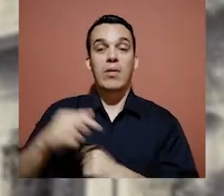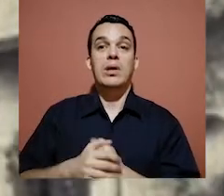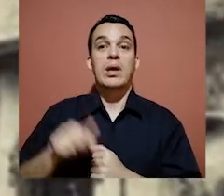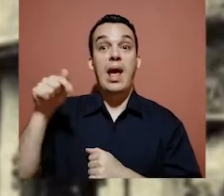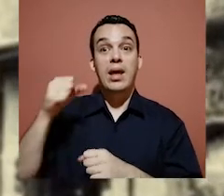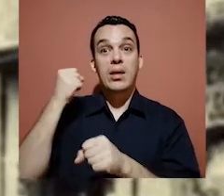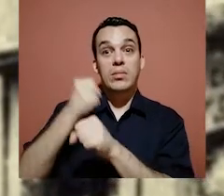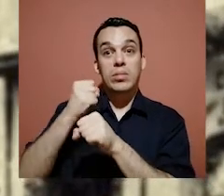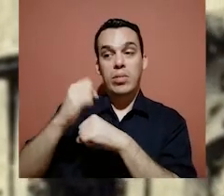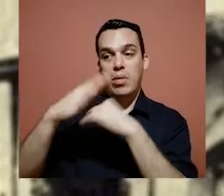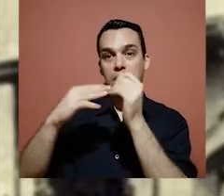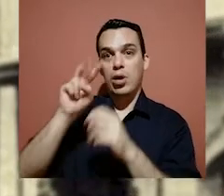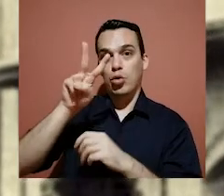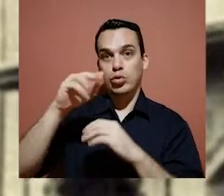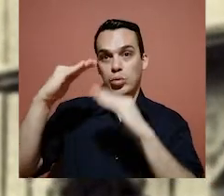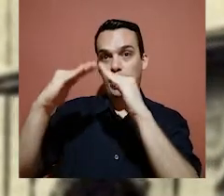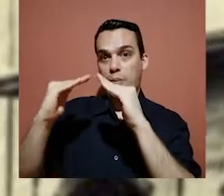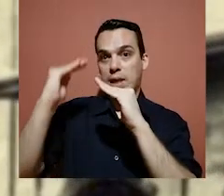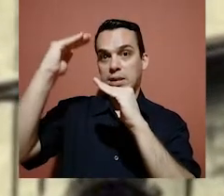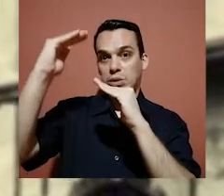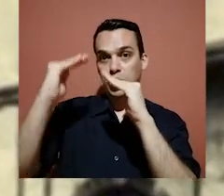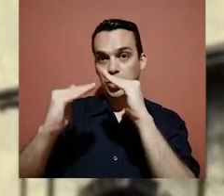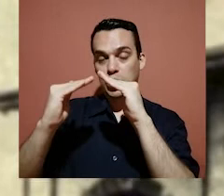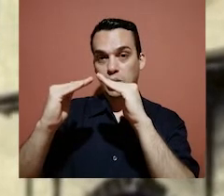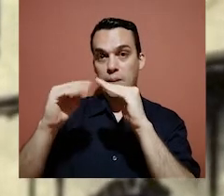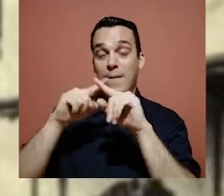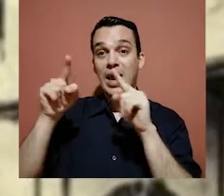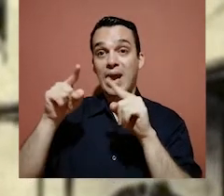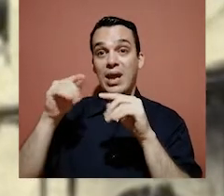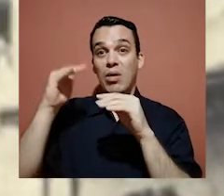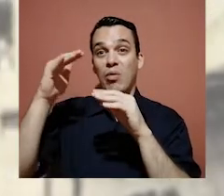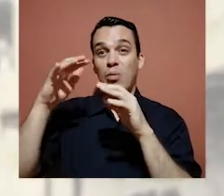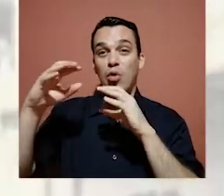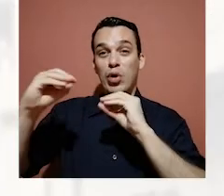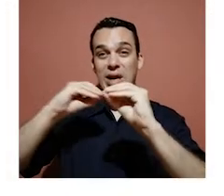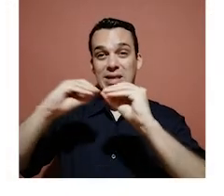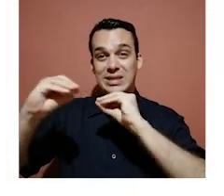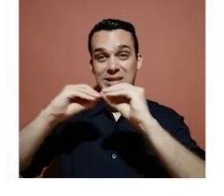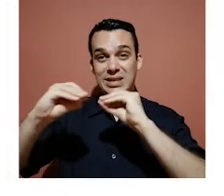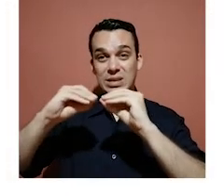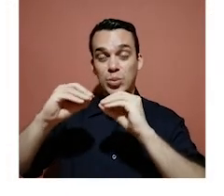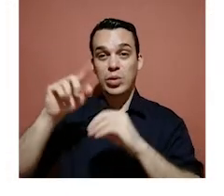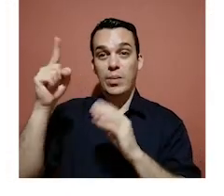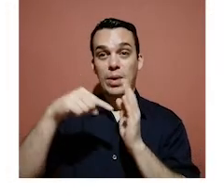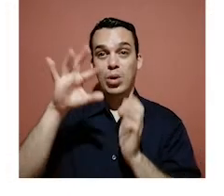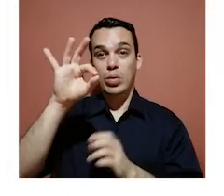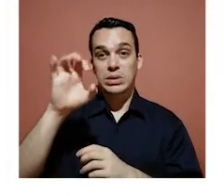obra inicialmente era de dos pisos, mismo que fueron severamente dañados por el sismo de